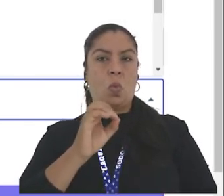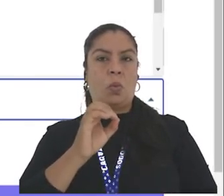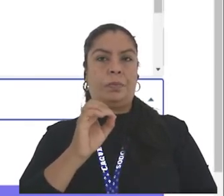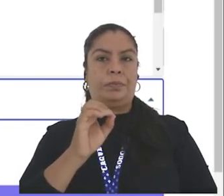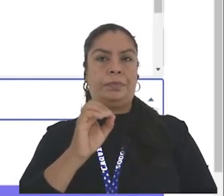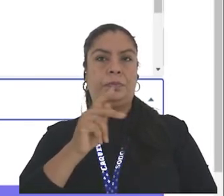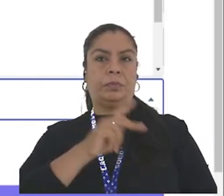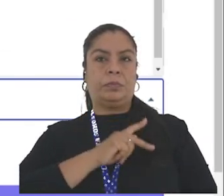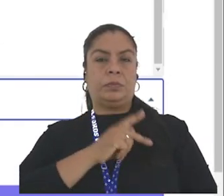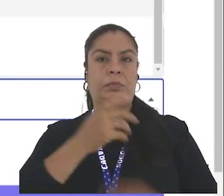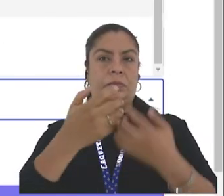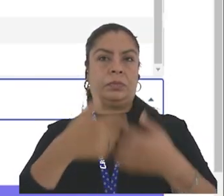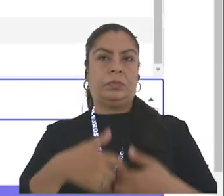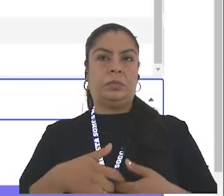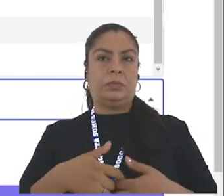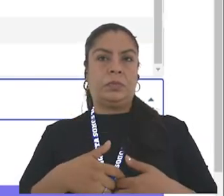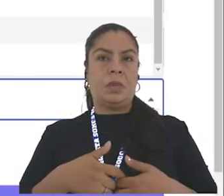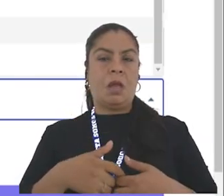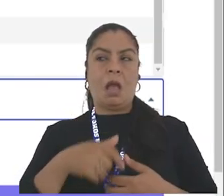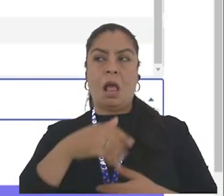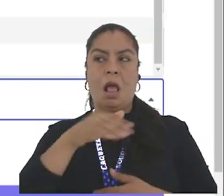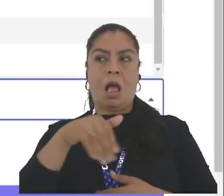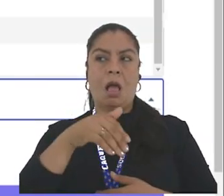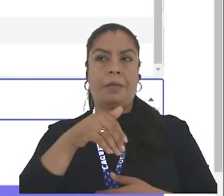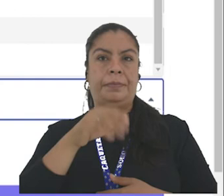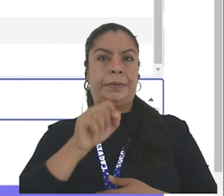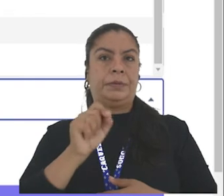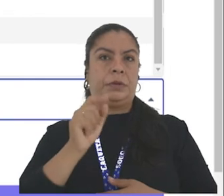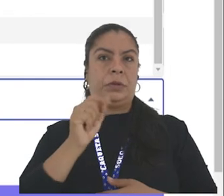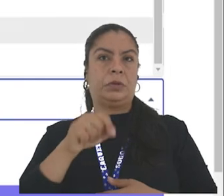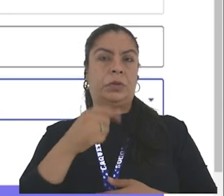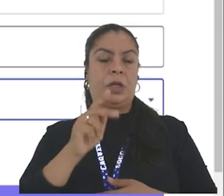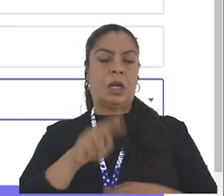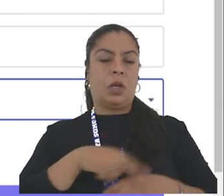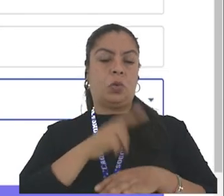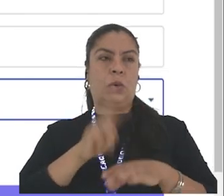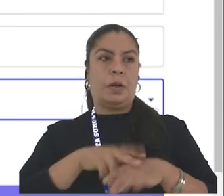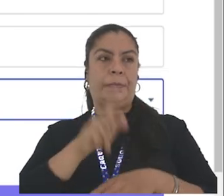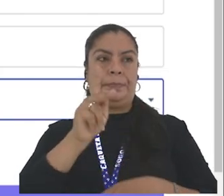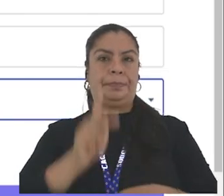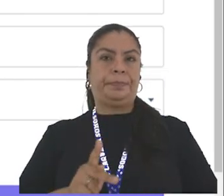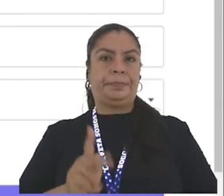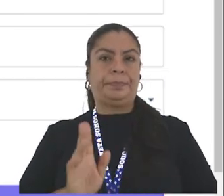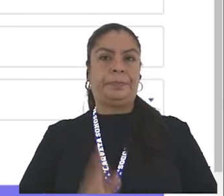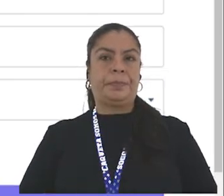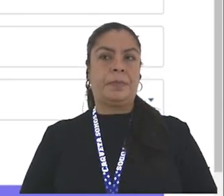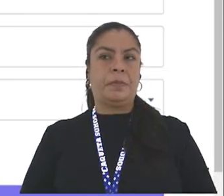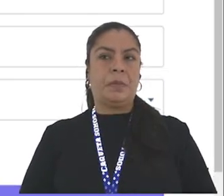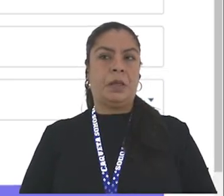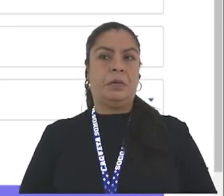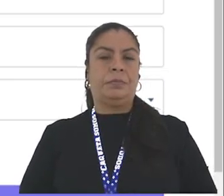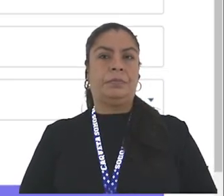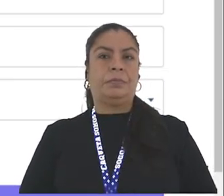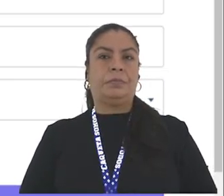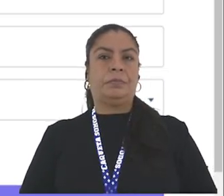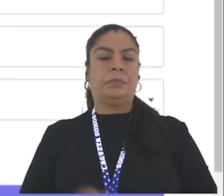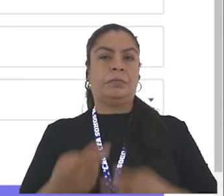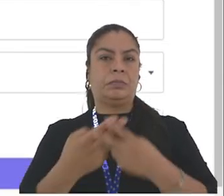En caso de no encontrarnos en una de las primeras opciones, seleccionamos simplemente Persona Natural, nuestro género,